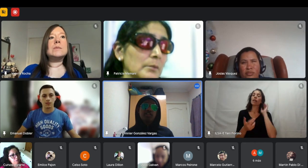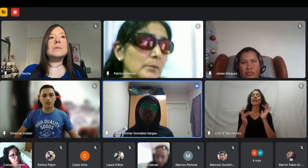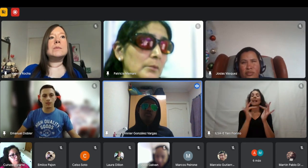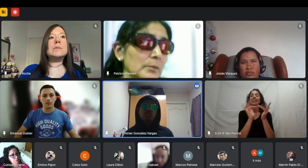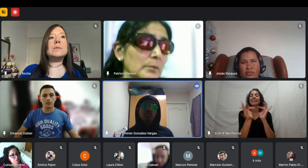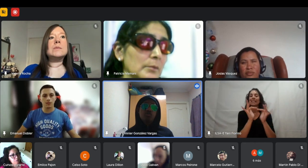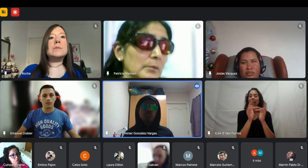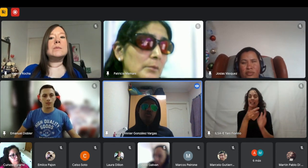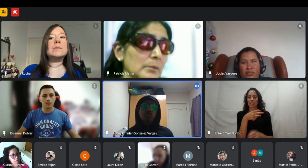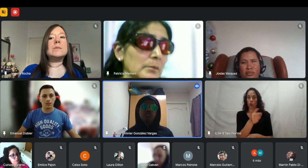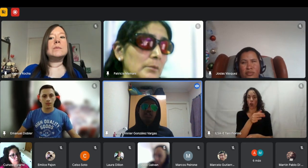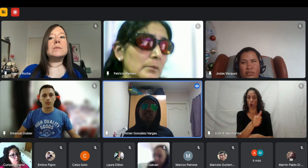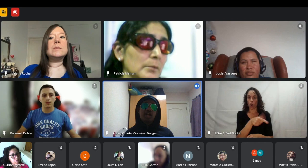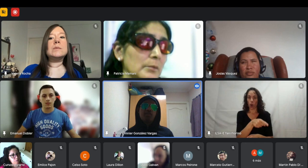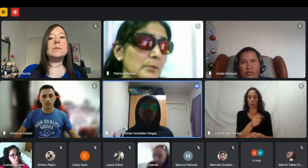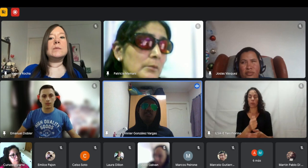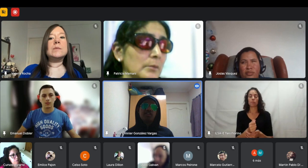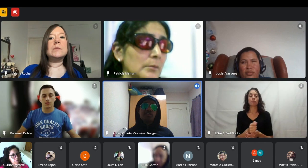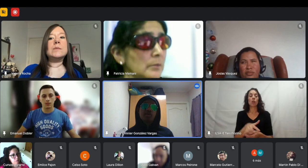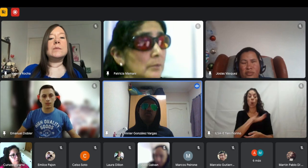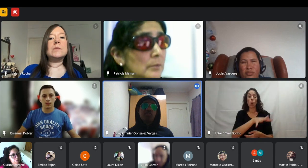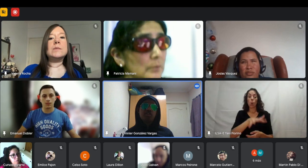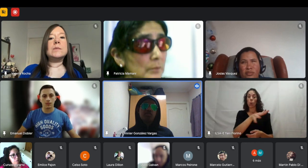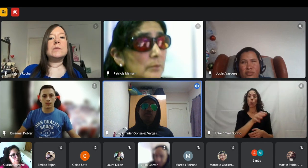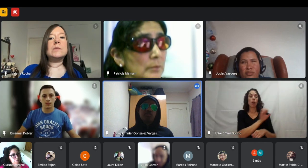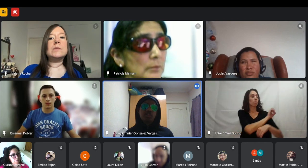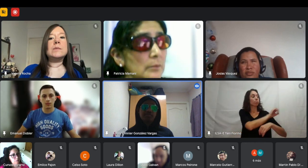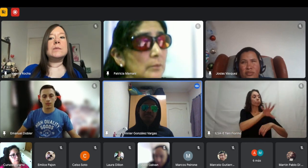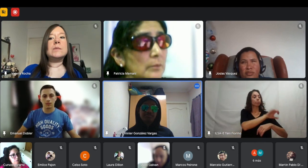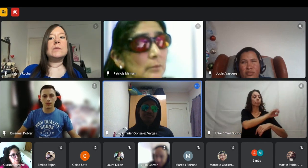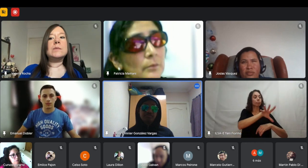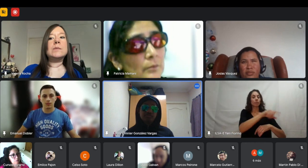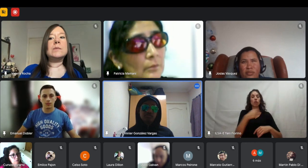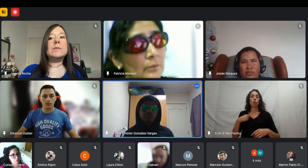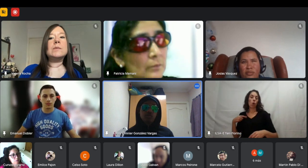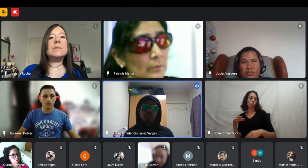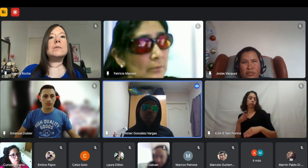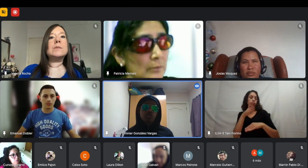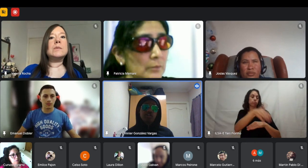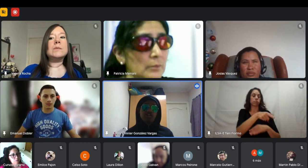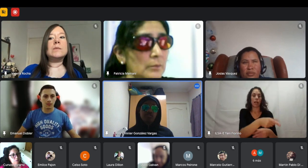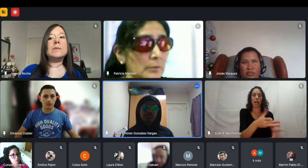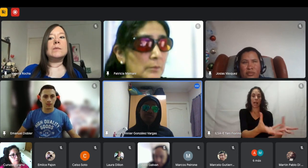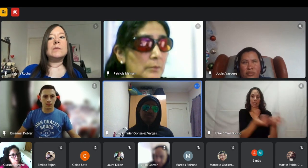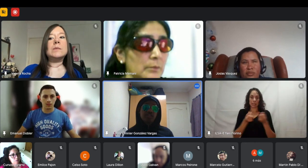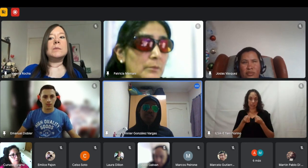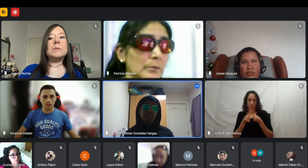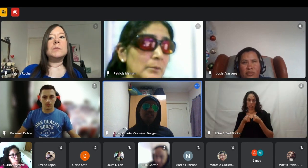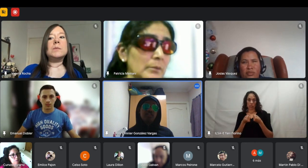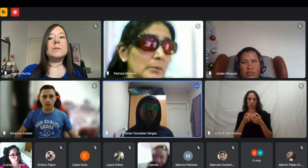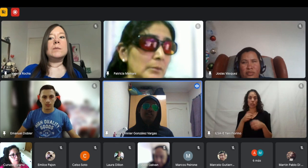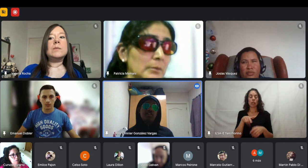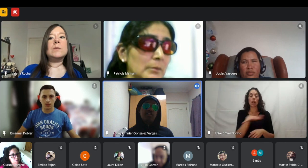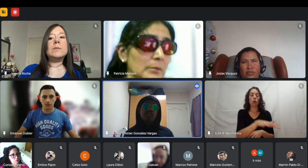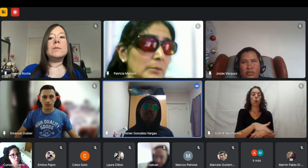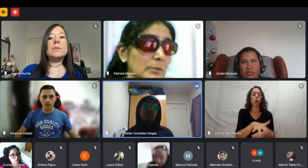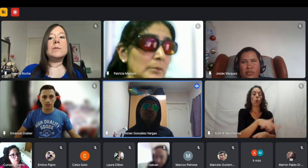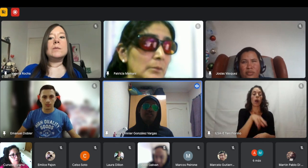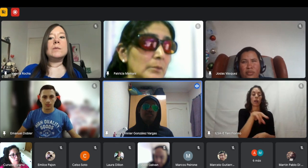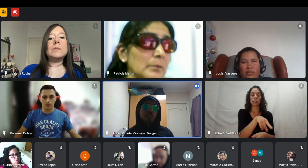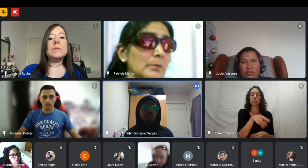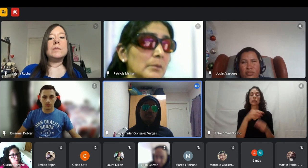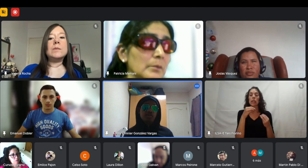tienen su o sea tienen almacenes en un sitio entonces los couriers tienen